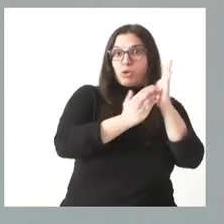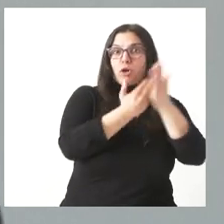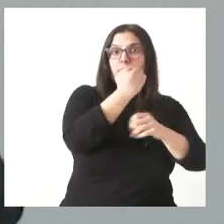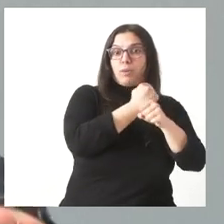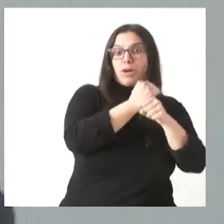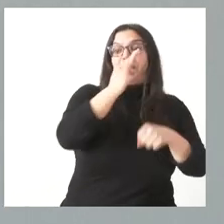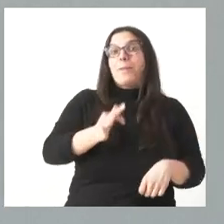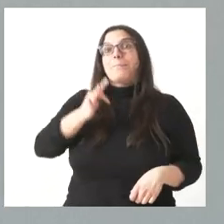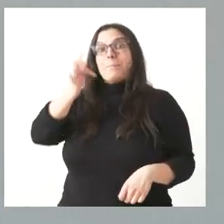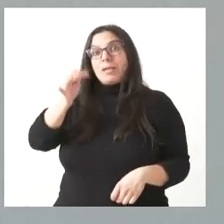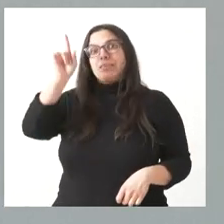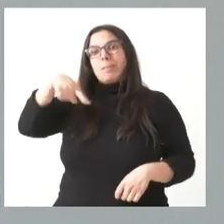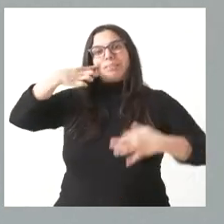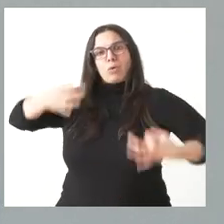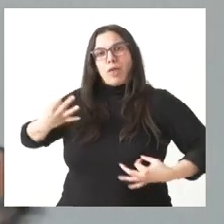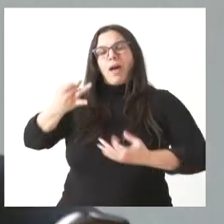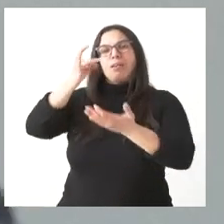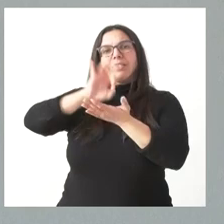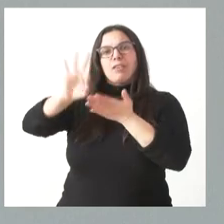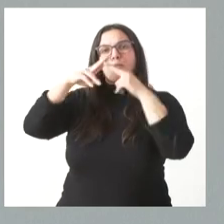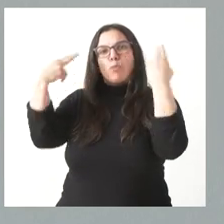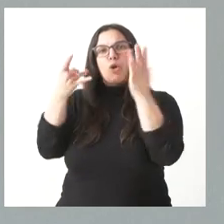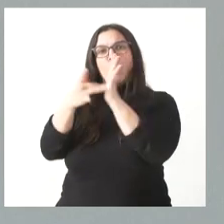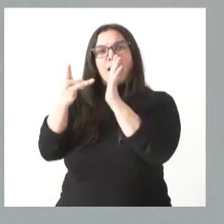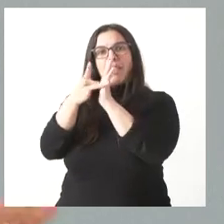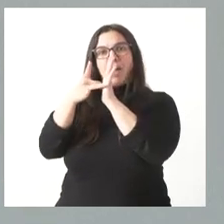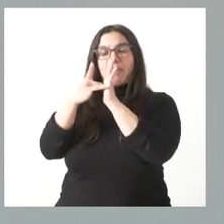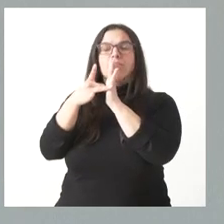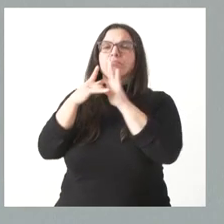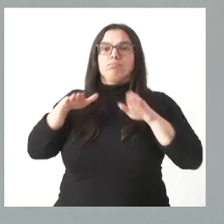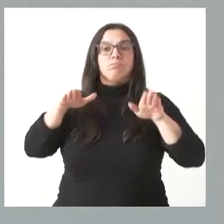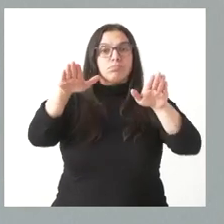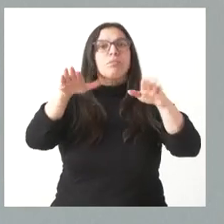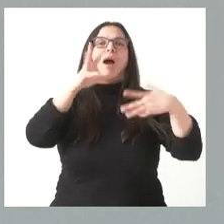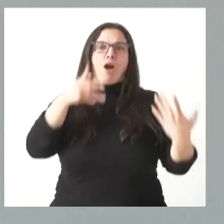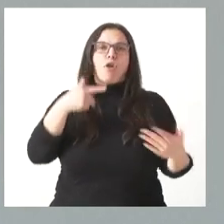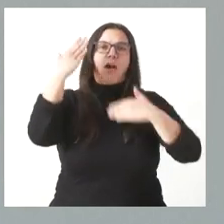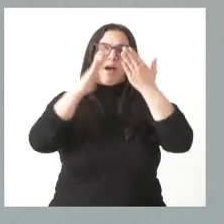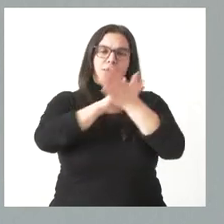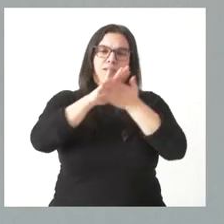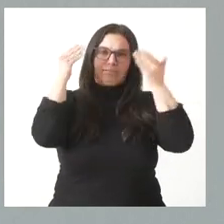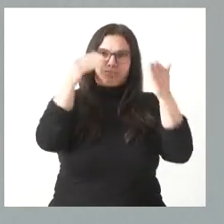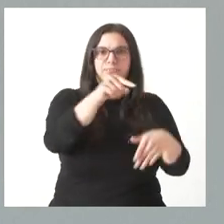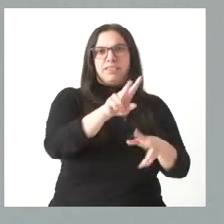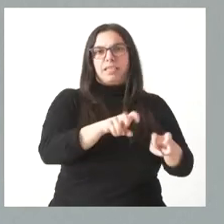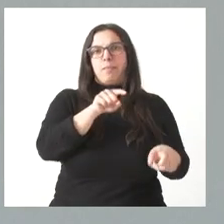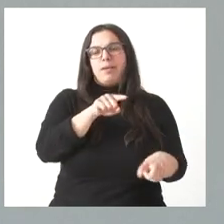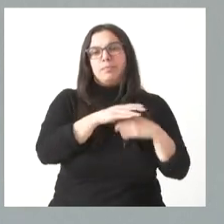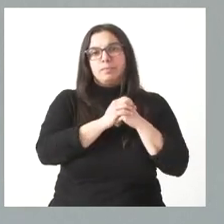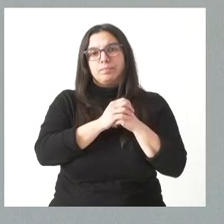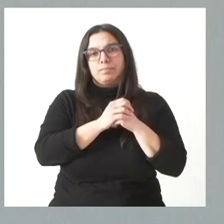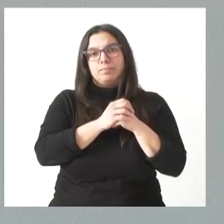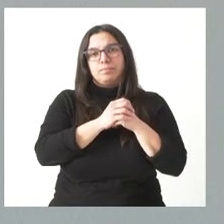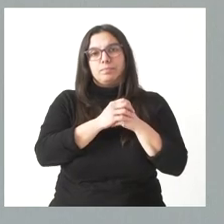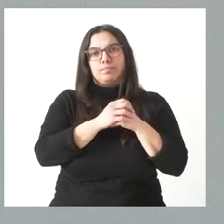pero a la vez garantizar unos servicios públicos de calidad que están entre los mejores de España es cuando hemos podido abordar esta cuestión que estamos